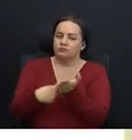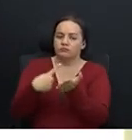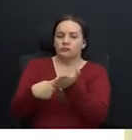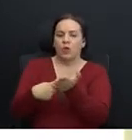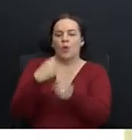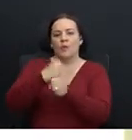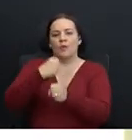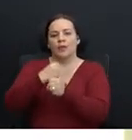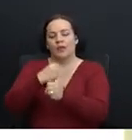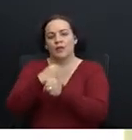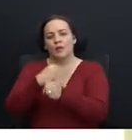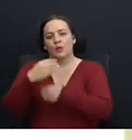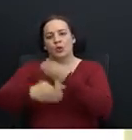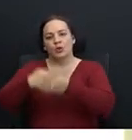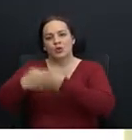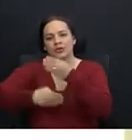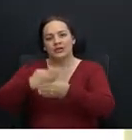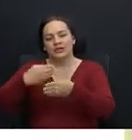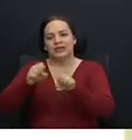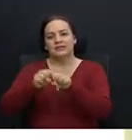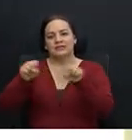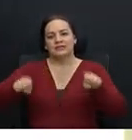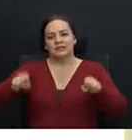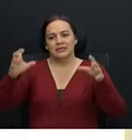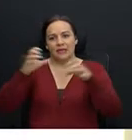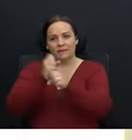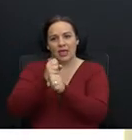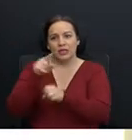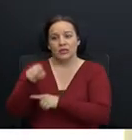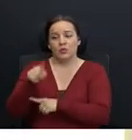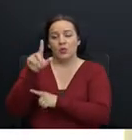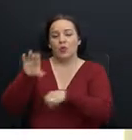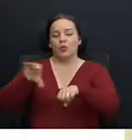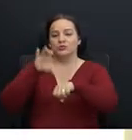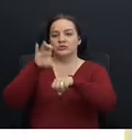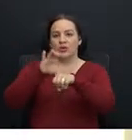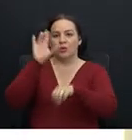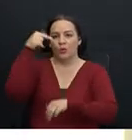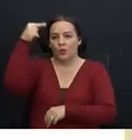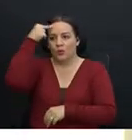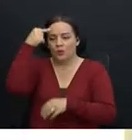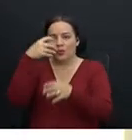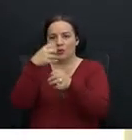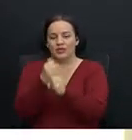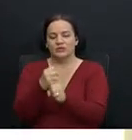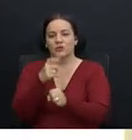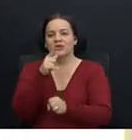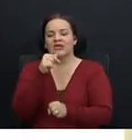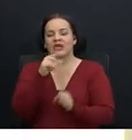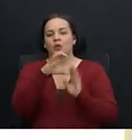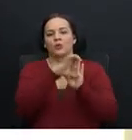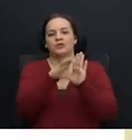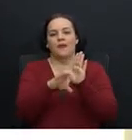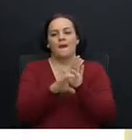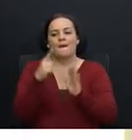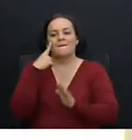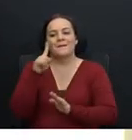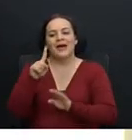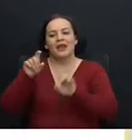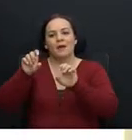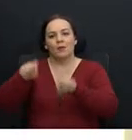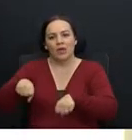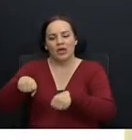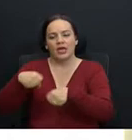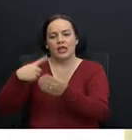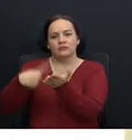de orden puramente sistemático. El Consejo de Gobierno lo diseñó el constituyente para el debate, la